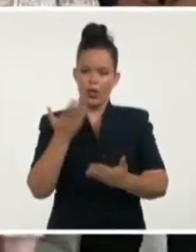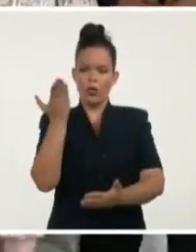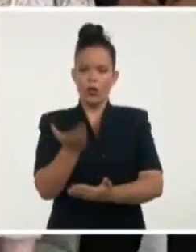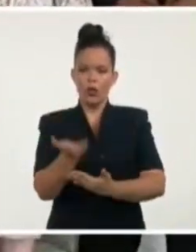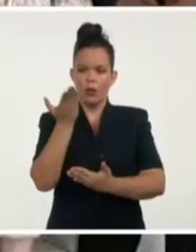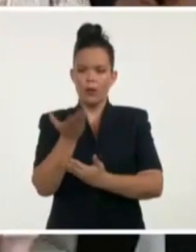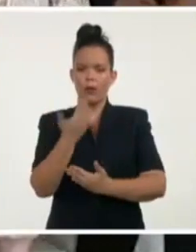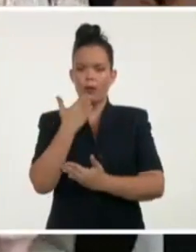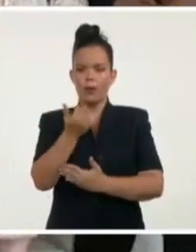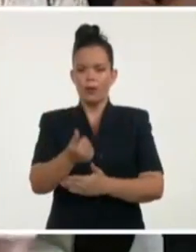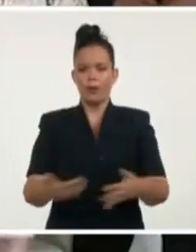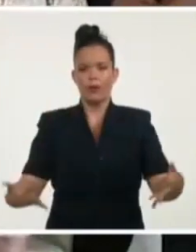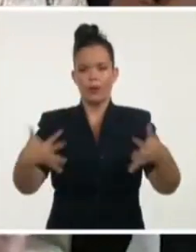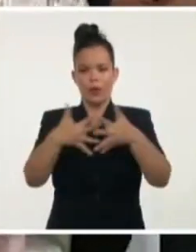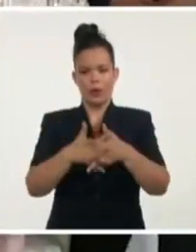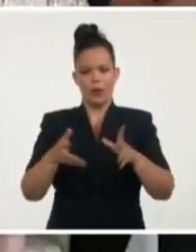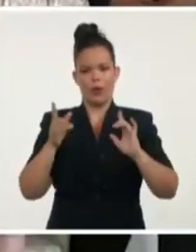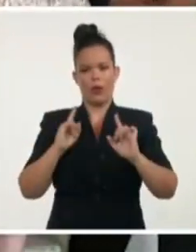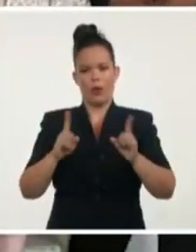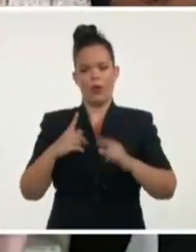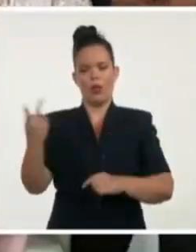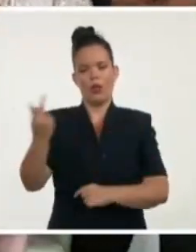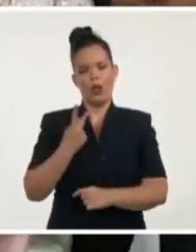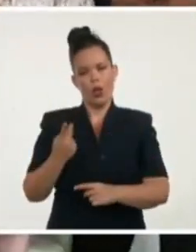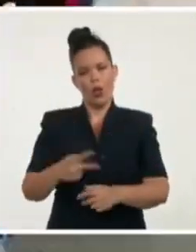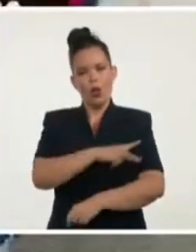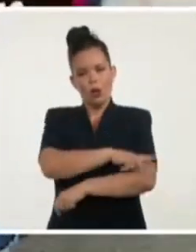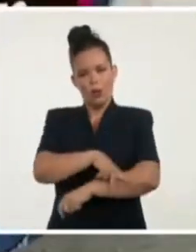relaciones diplomáticas entre ambas naciones.